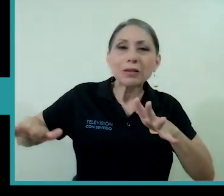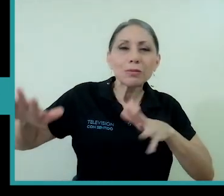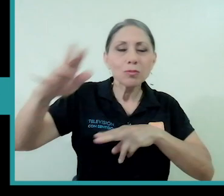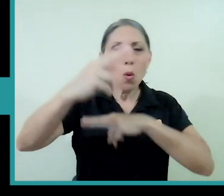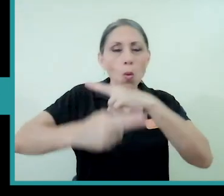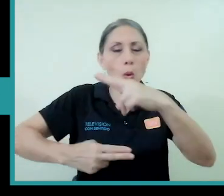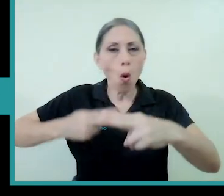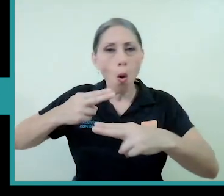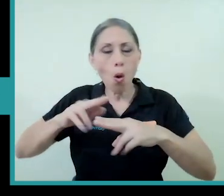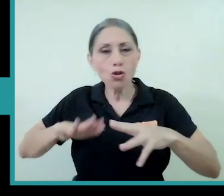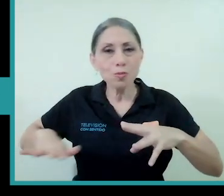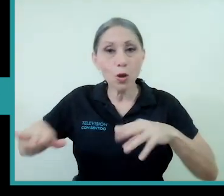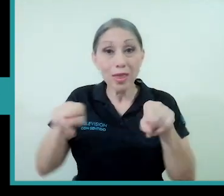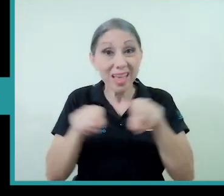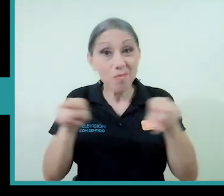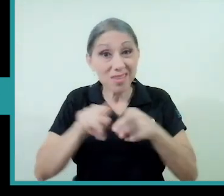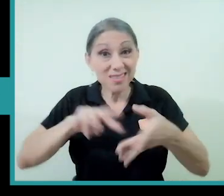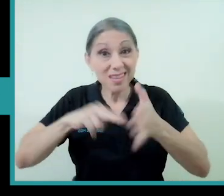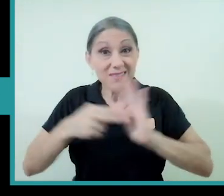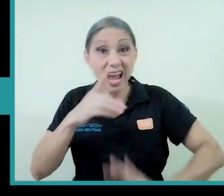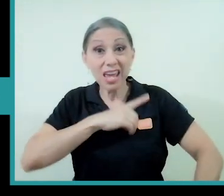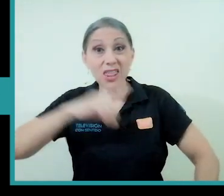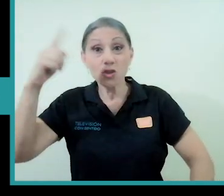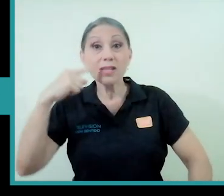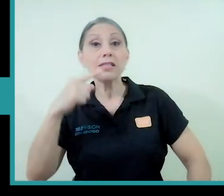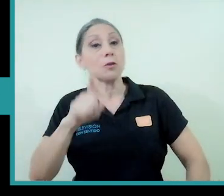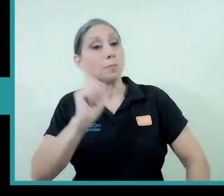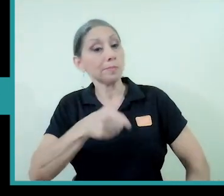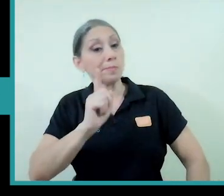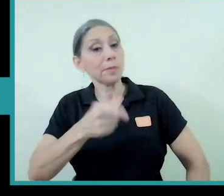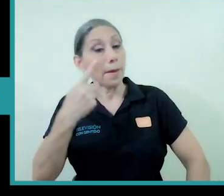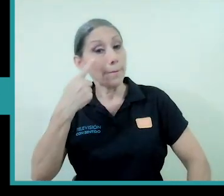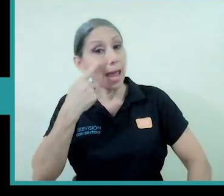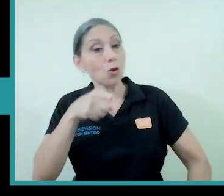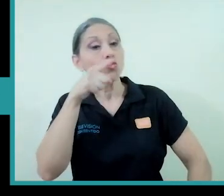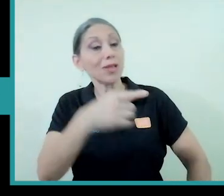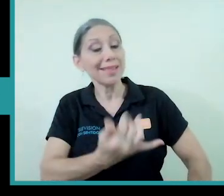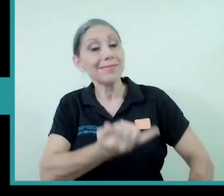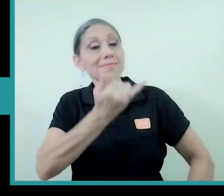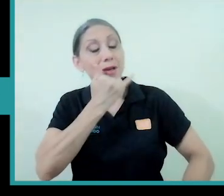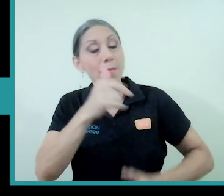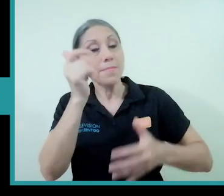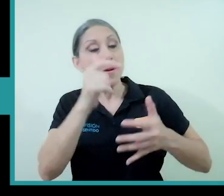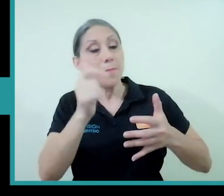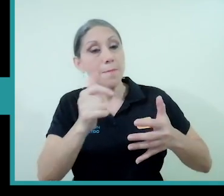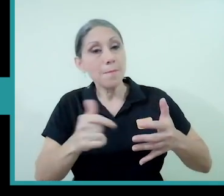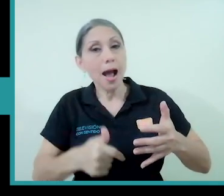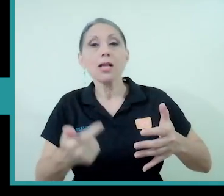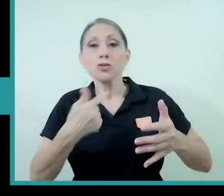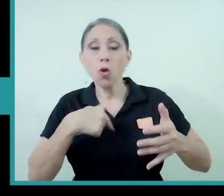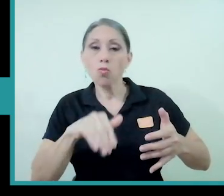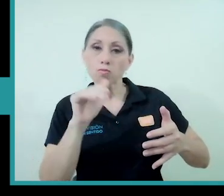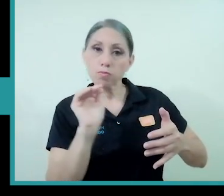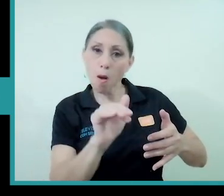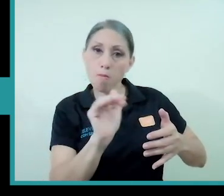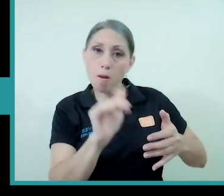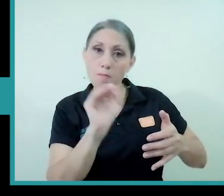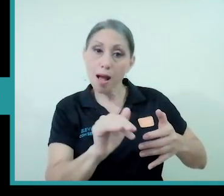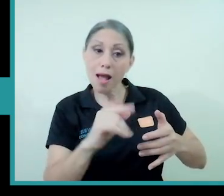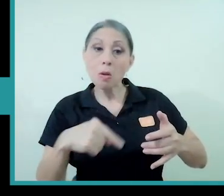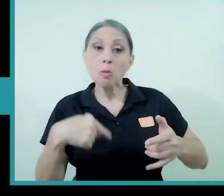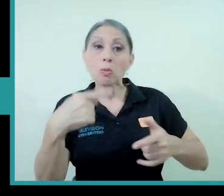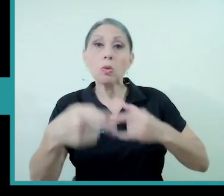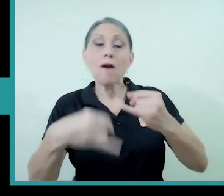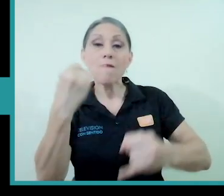Y también quiere decir que Dios nos está diciendo, vea, ustedes están cometiendo estas faltas, les estoy advirtiendo para el